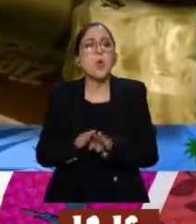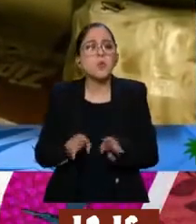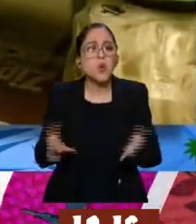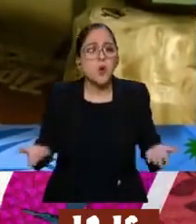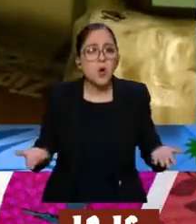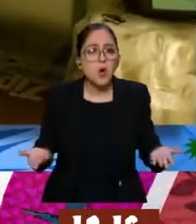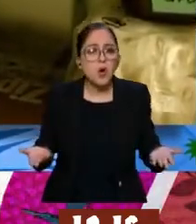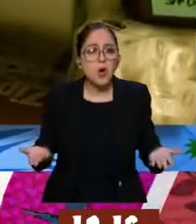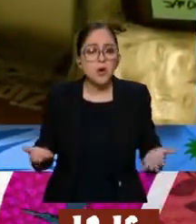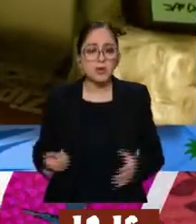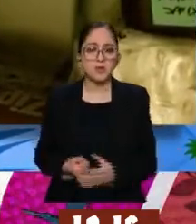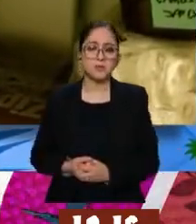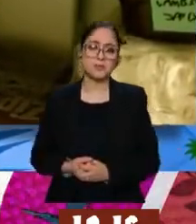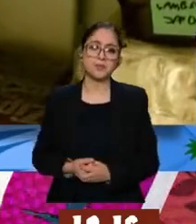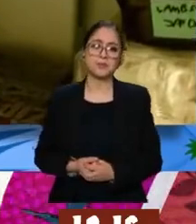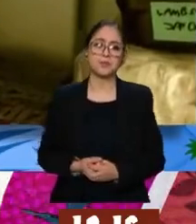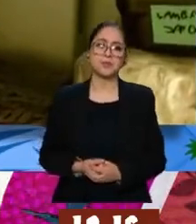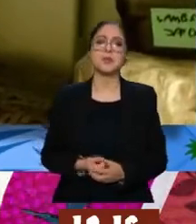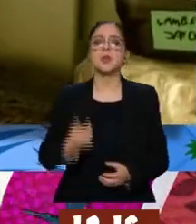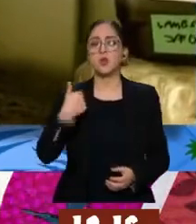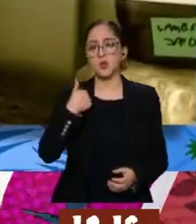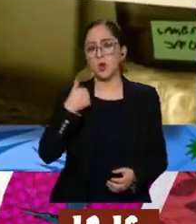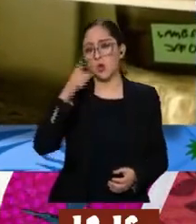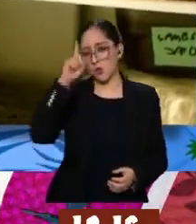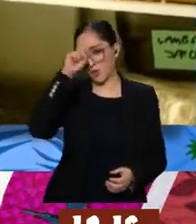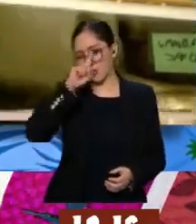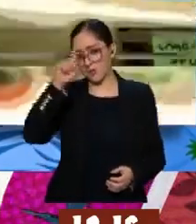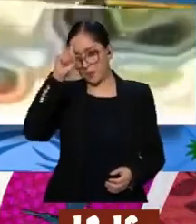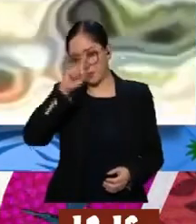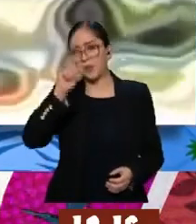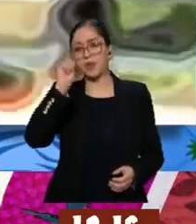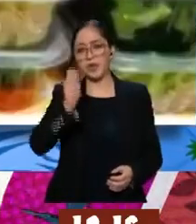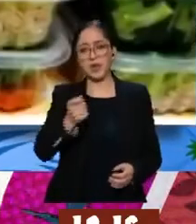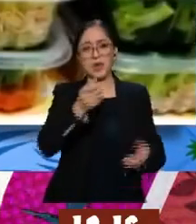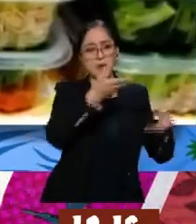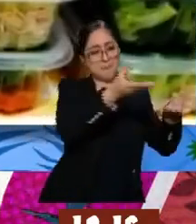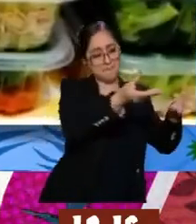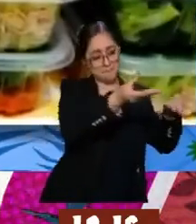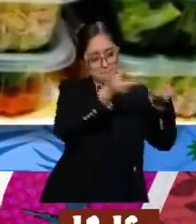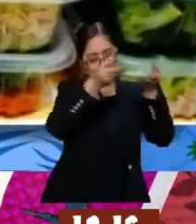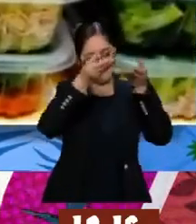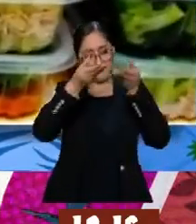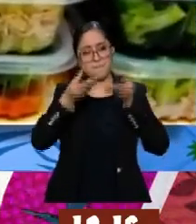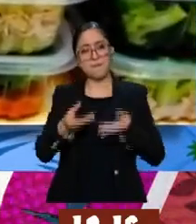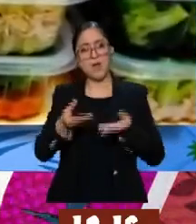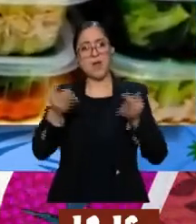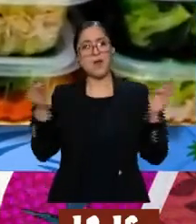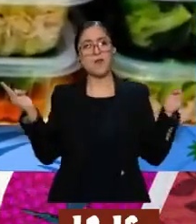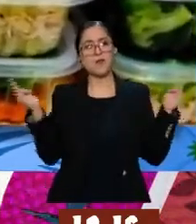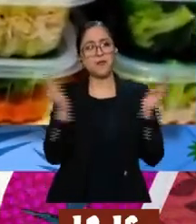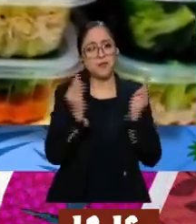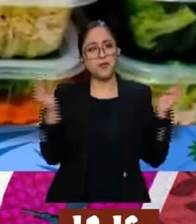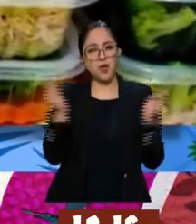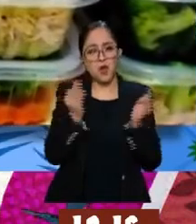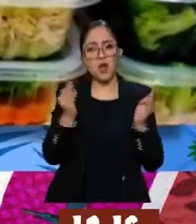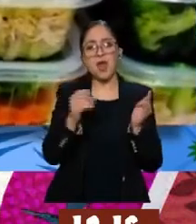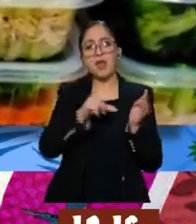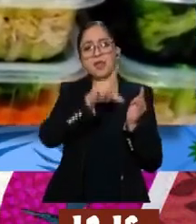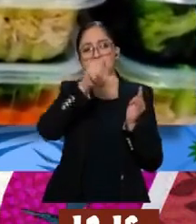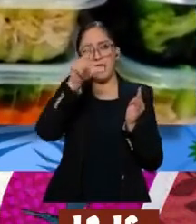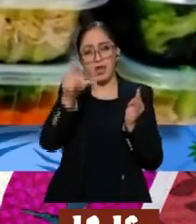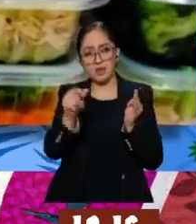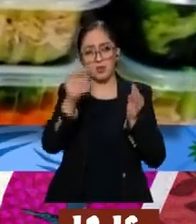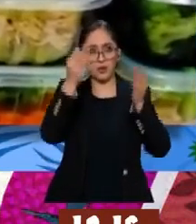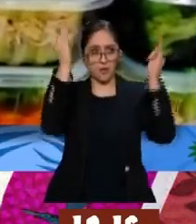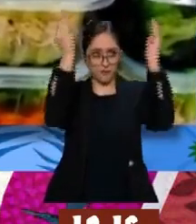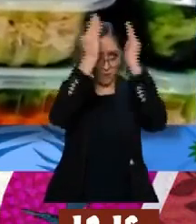Lo mejor es, se tarda, pero es lo mejor, es descongelarla en frío. Sacarla de tu congelador y pasar en la parte de abajo del refrigerador,